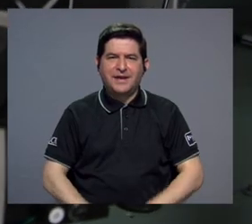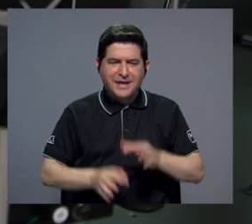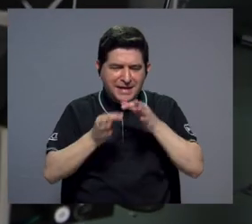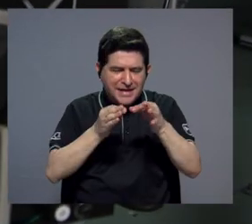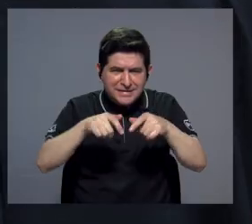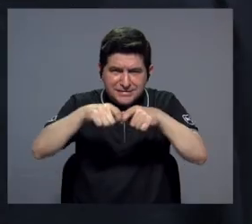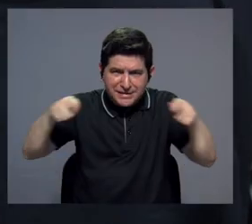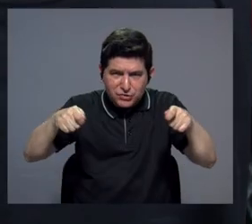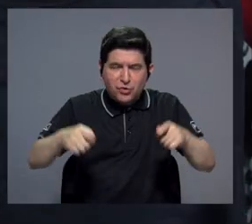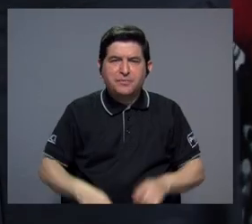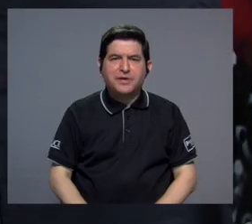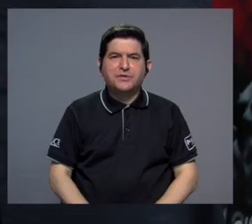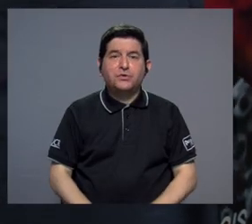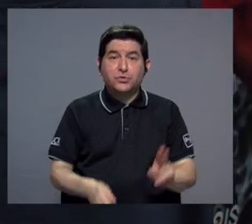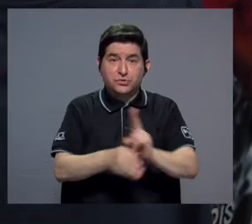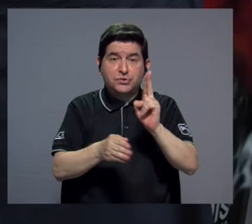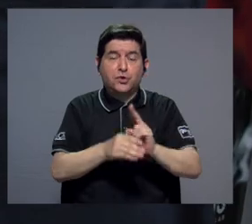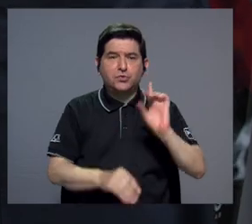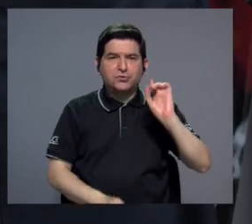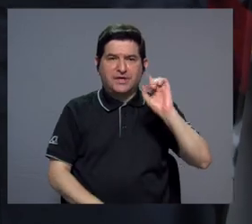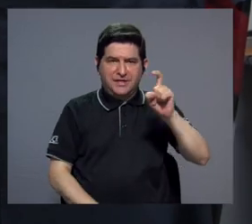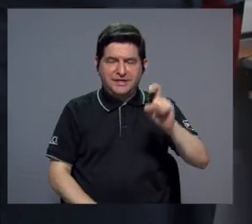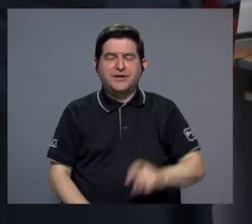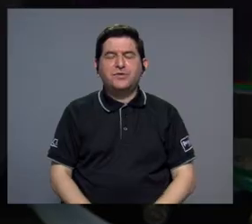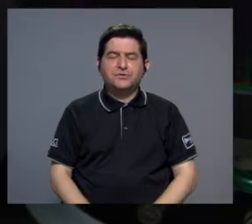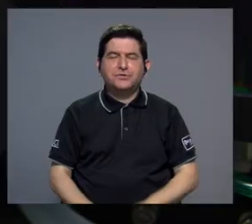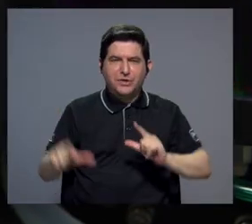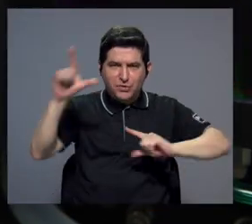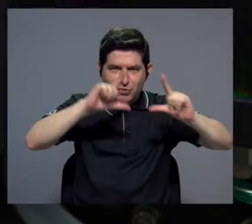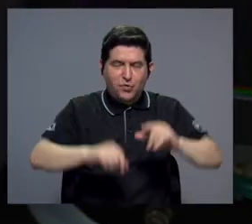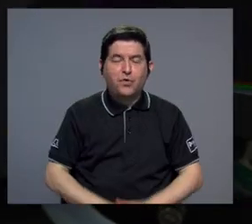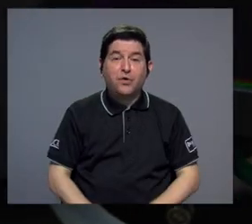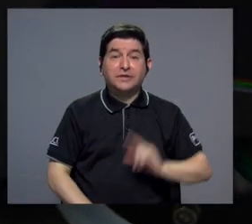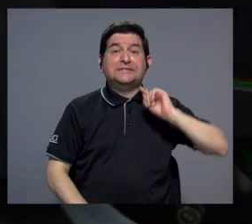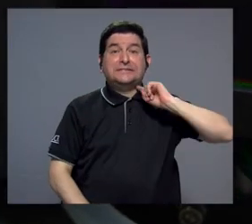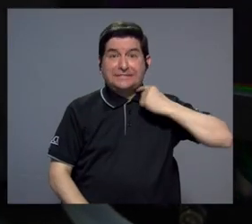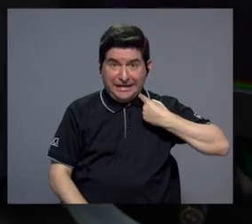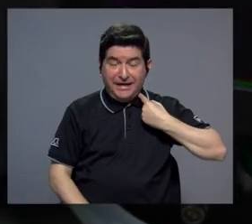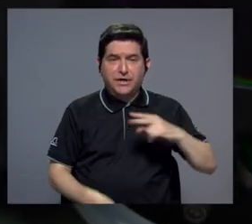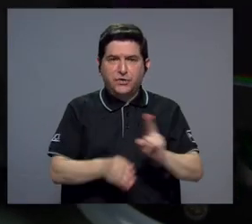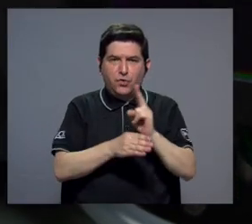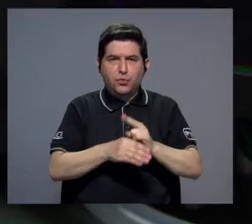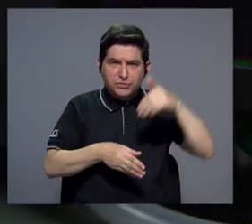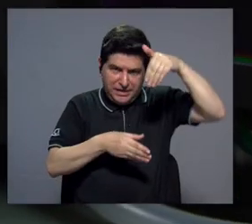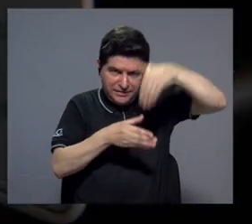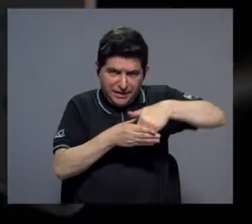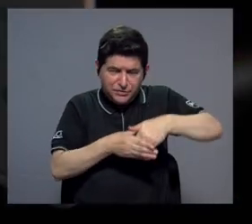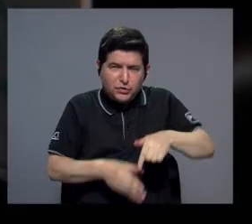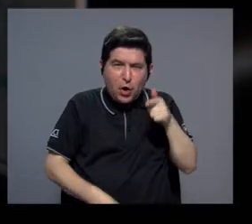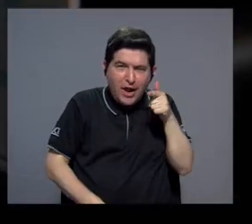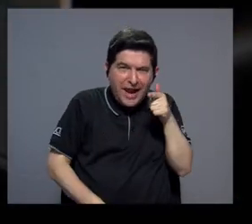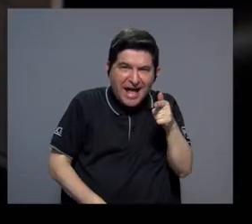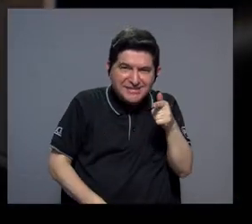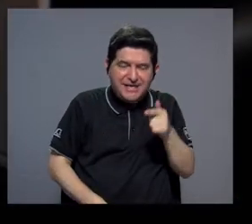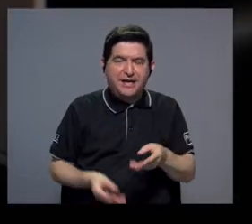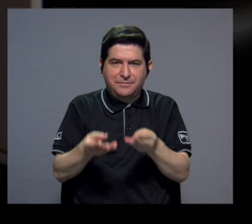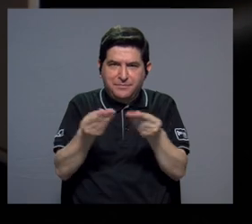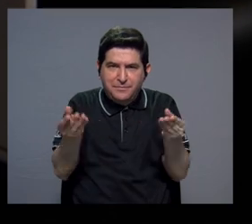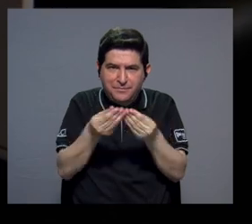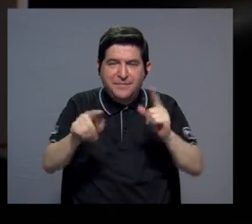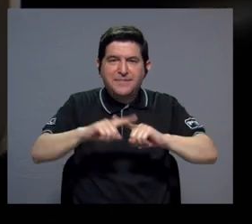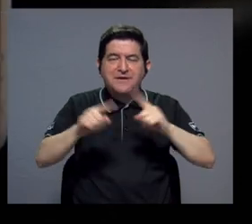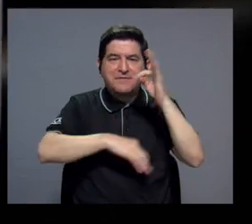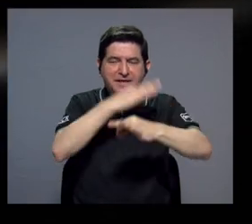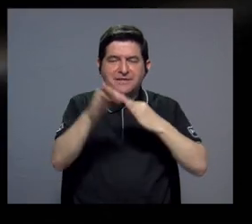Un citómetro es un dispositivo que se utiliza para hacer diagnóstico clínico. Son dispositivos costosos que utilizan internamente láseres